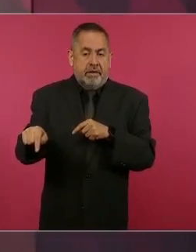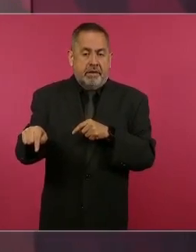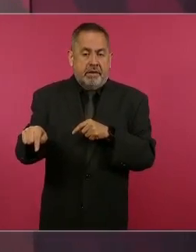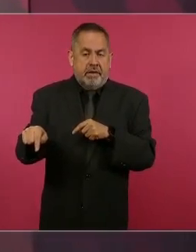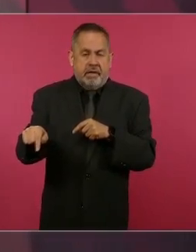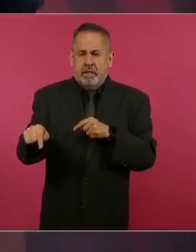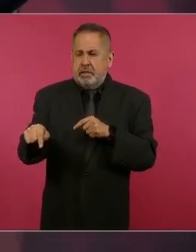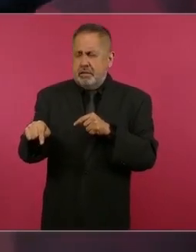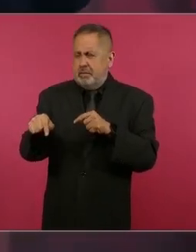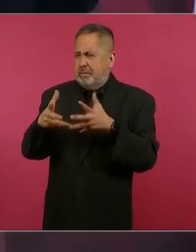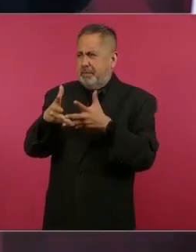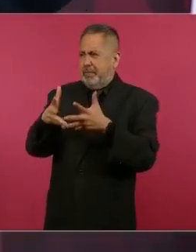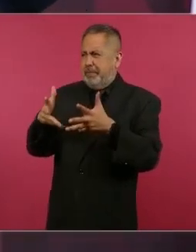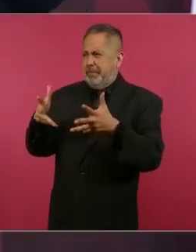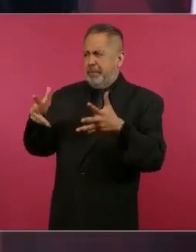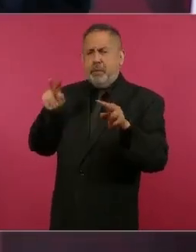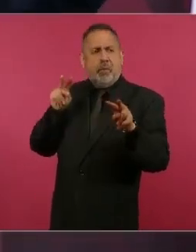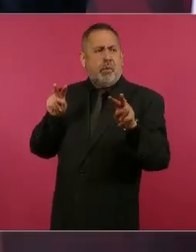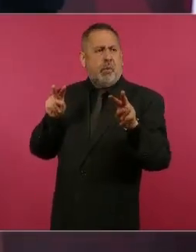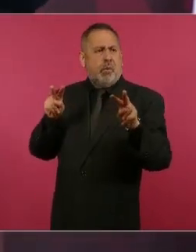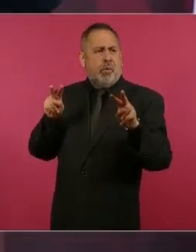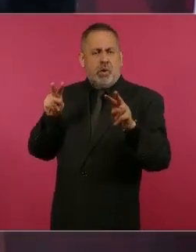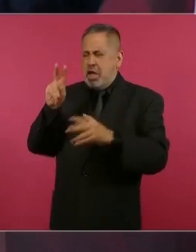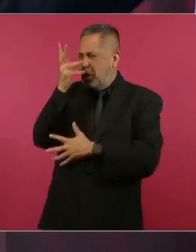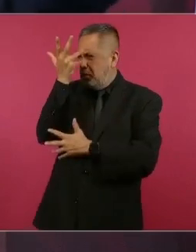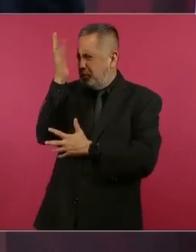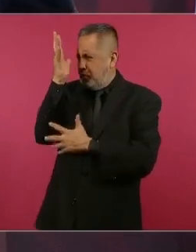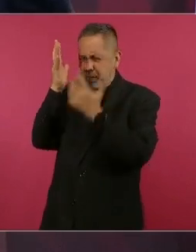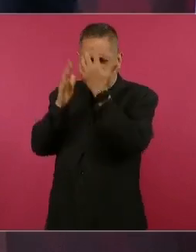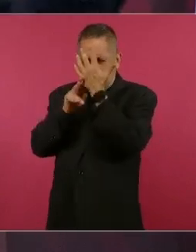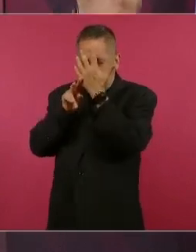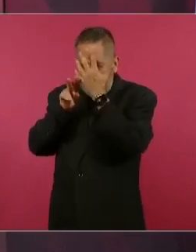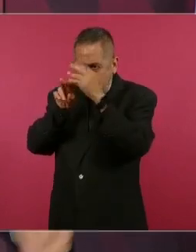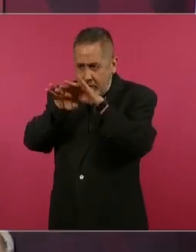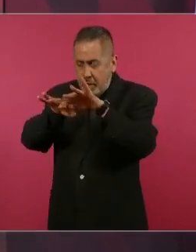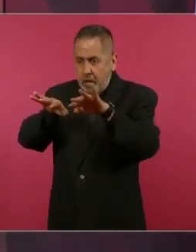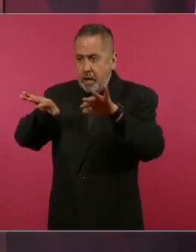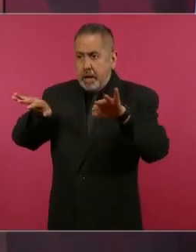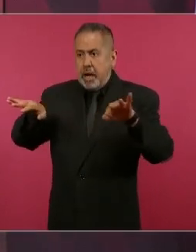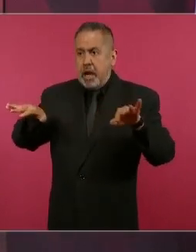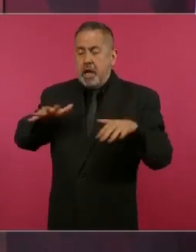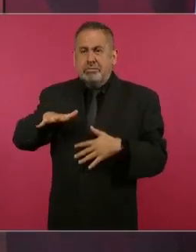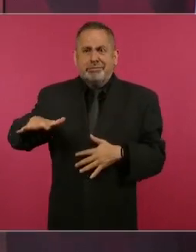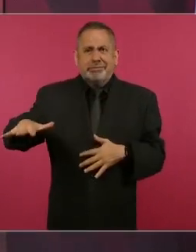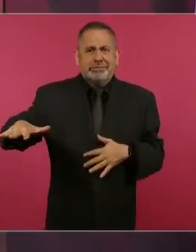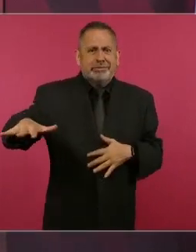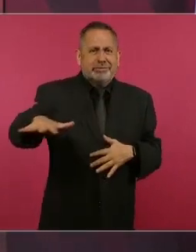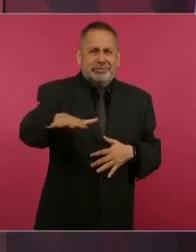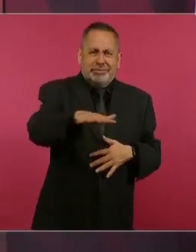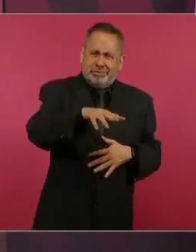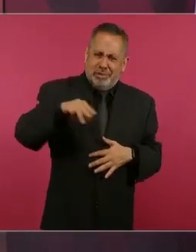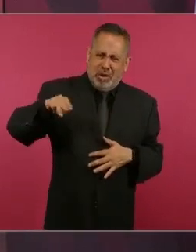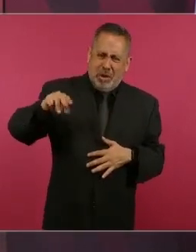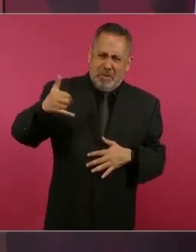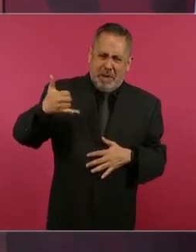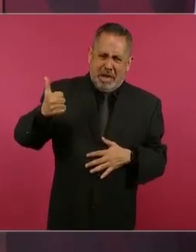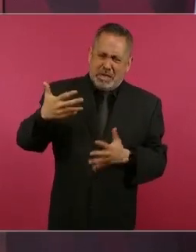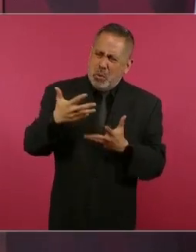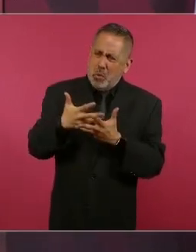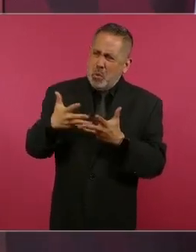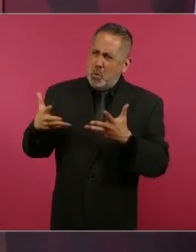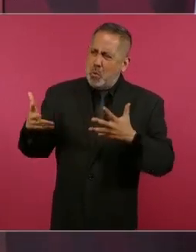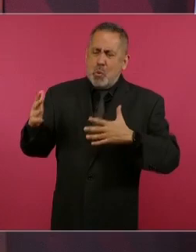El esplendor maya, como Palenque,